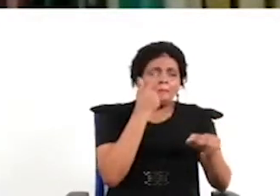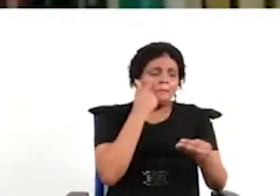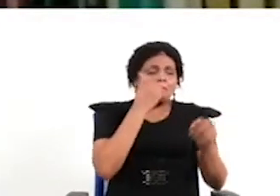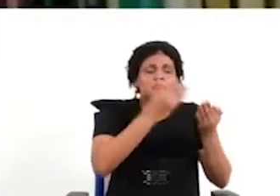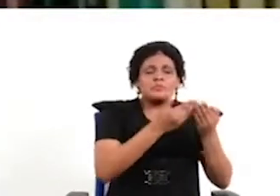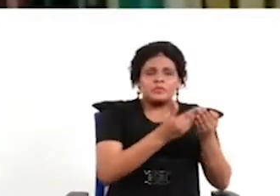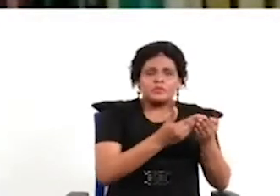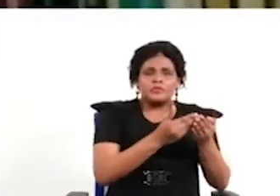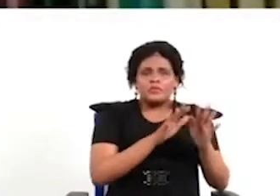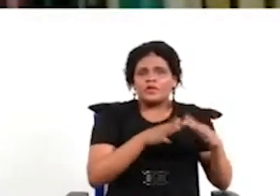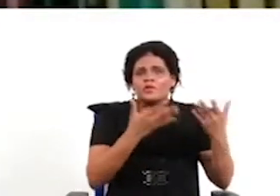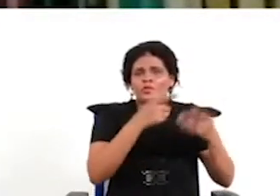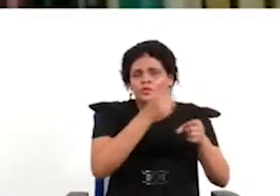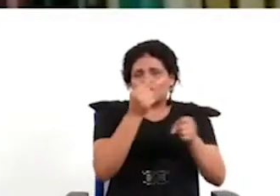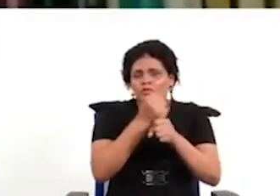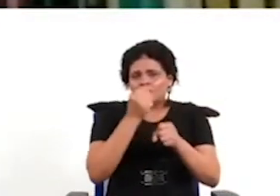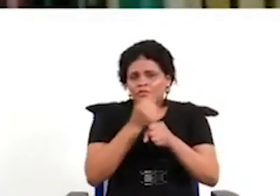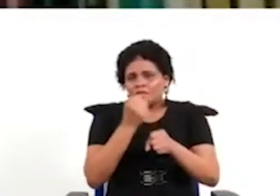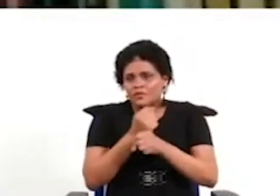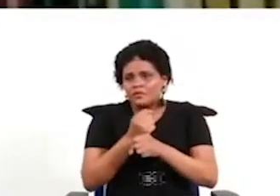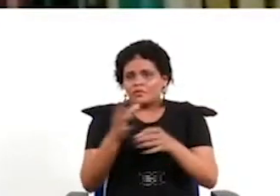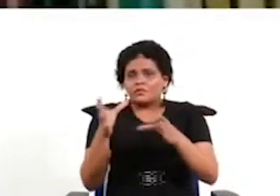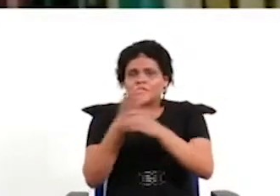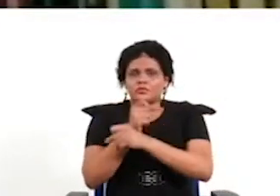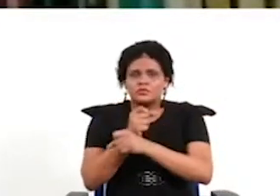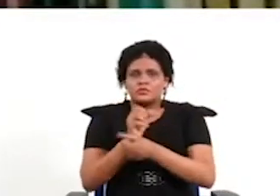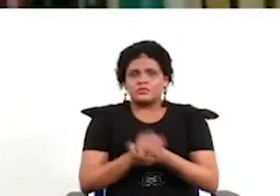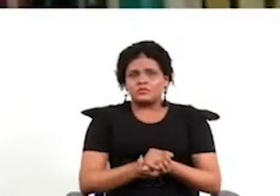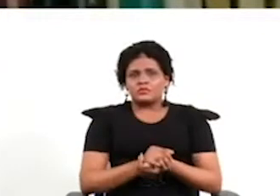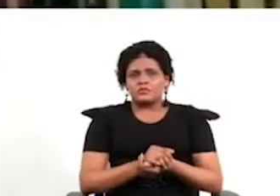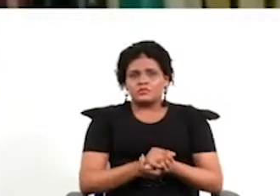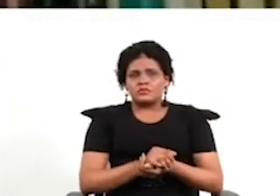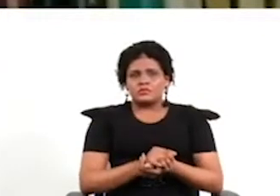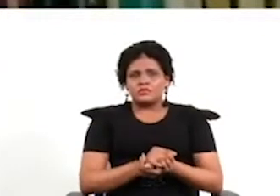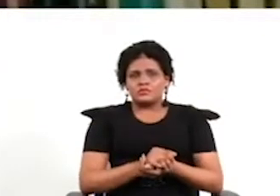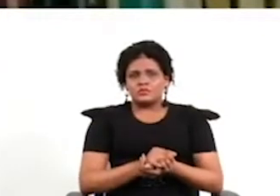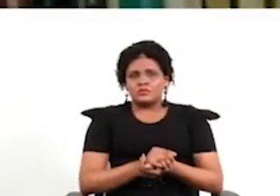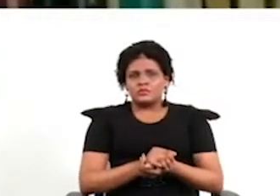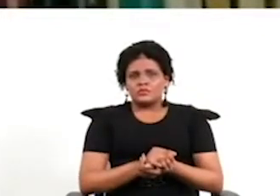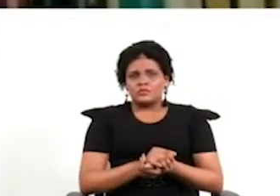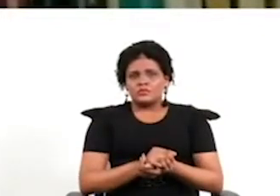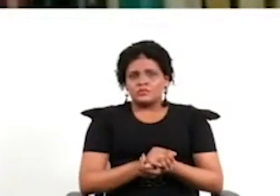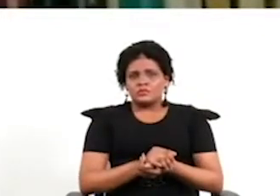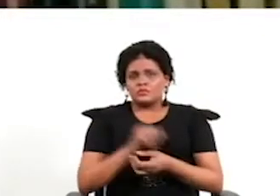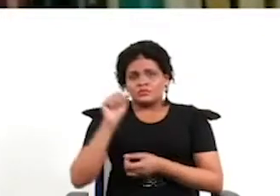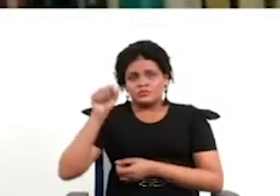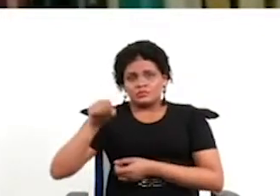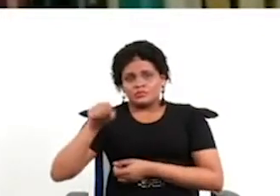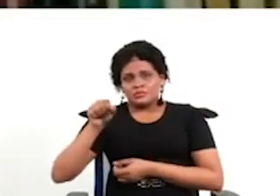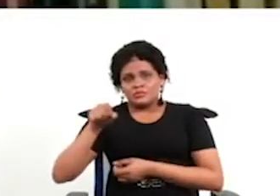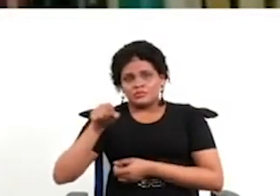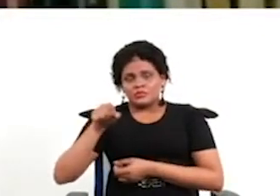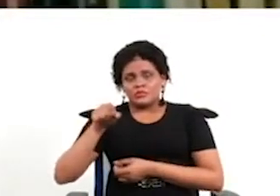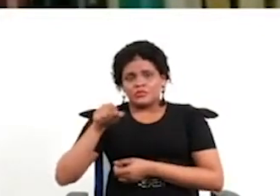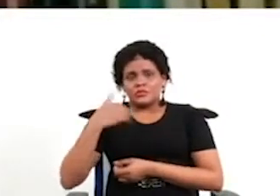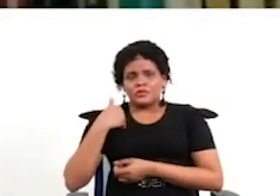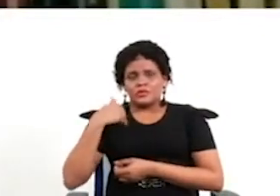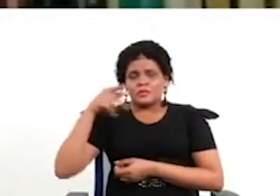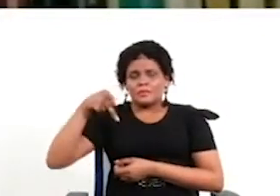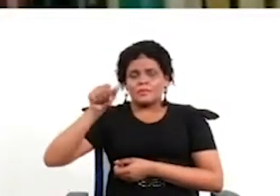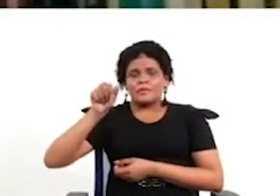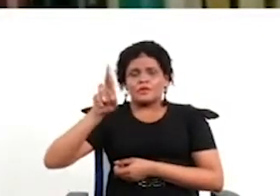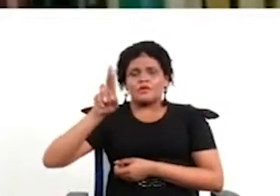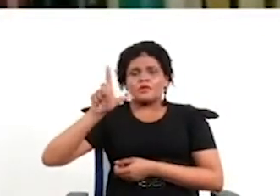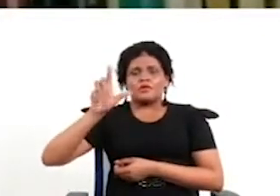lejos y se haga como en Irlanda por ejemplo y que si el parlamento no lo